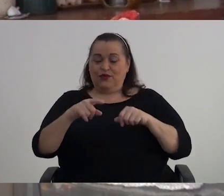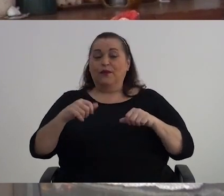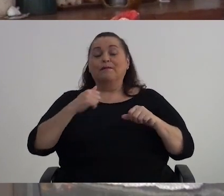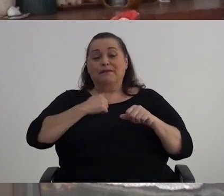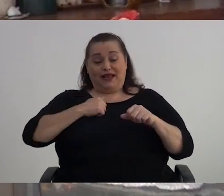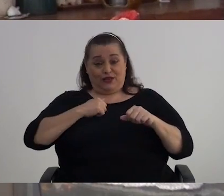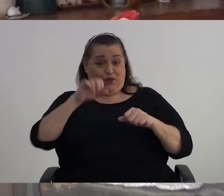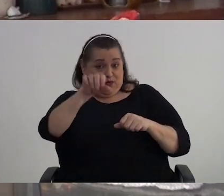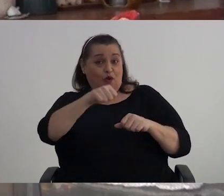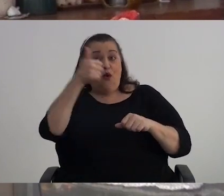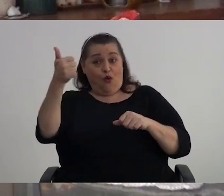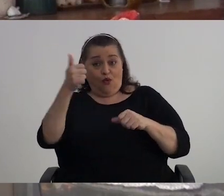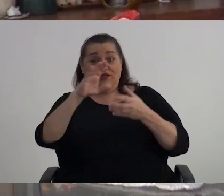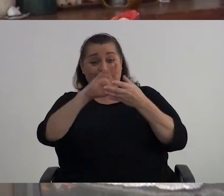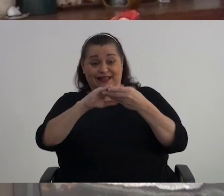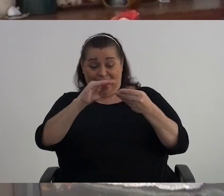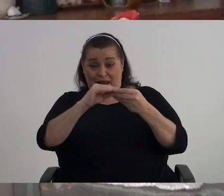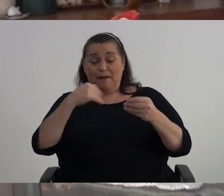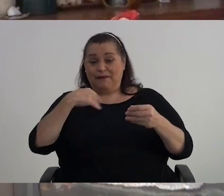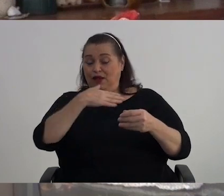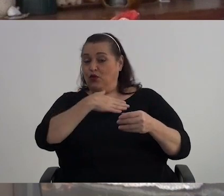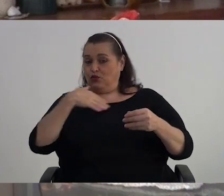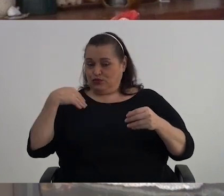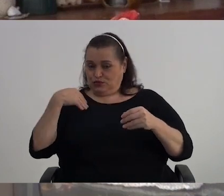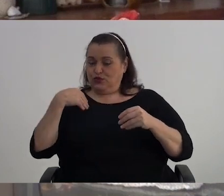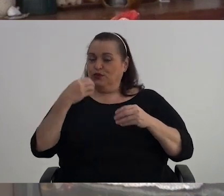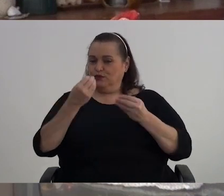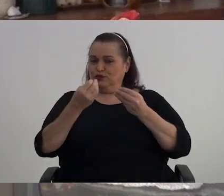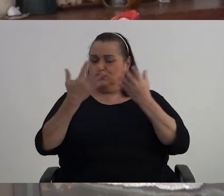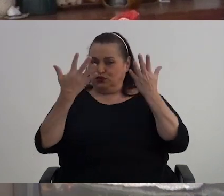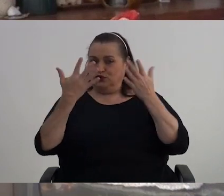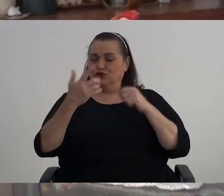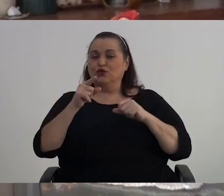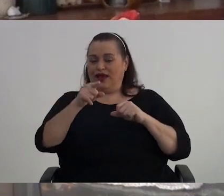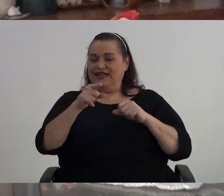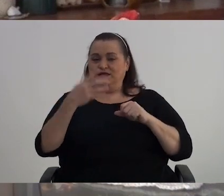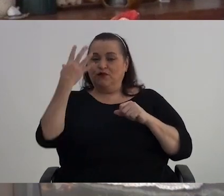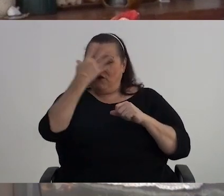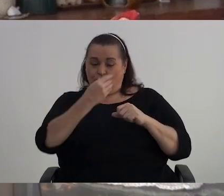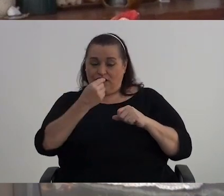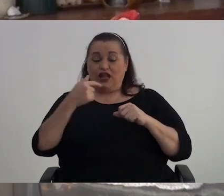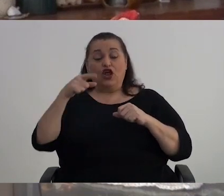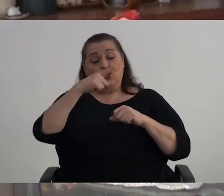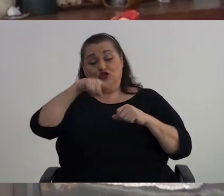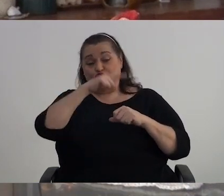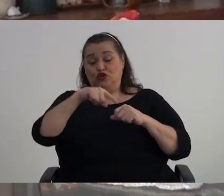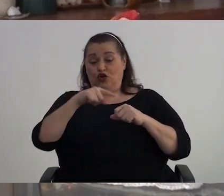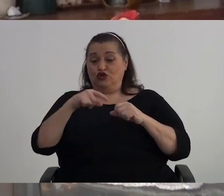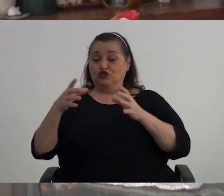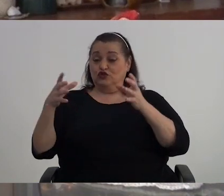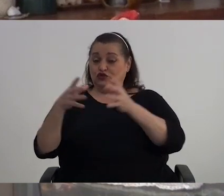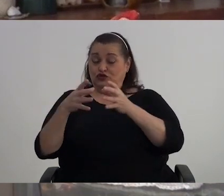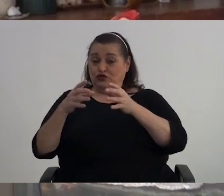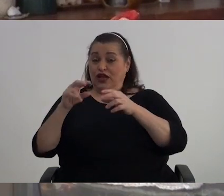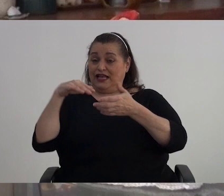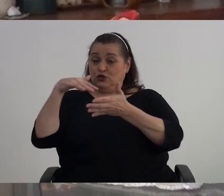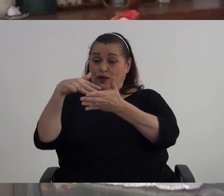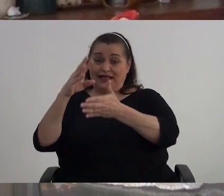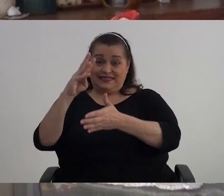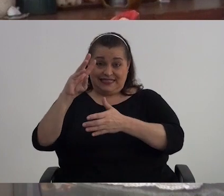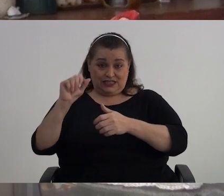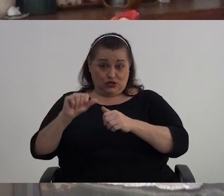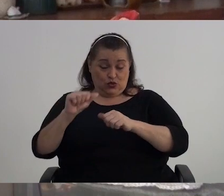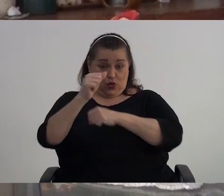Perdón Y otra Que me gustó Mucho Esa fue Muy Fue Que fuimos Con las alumnas De sexto año